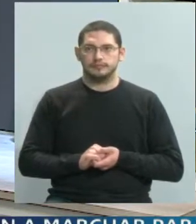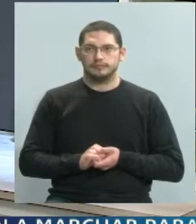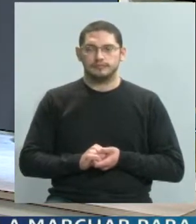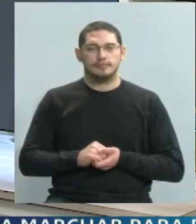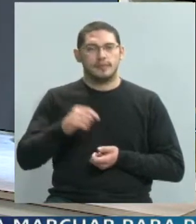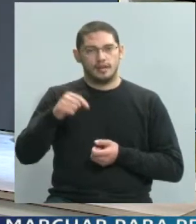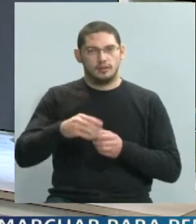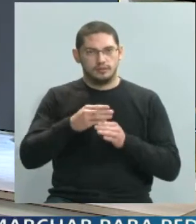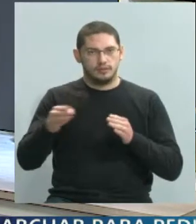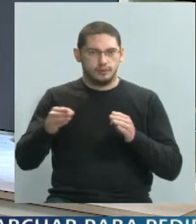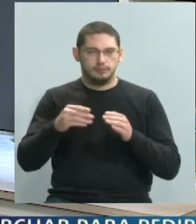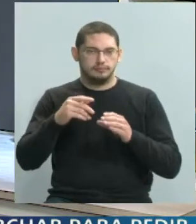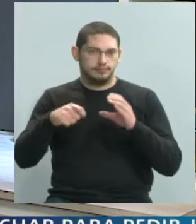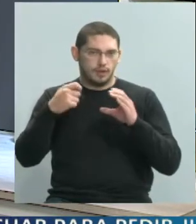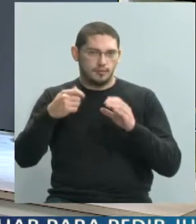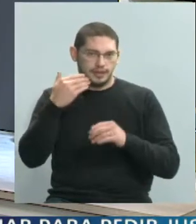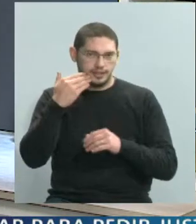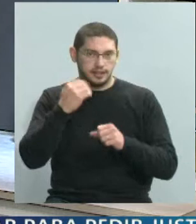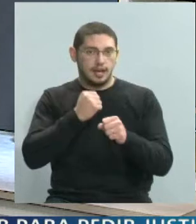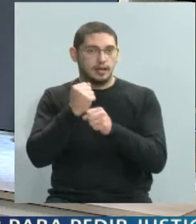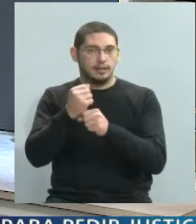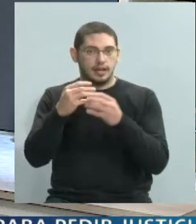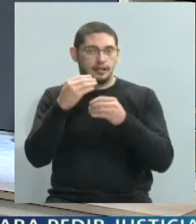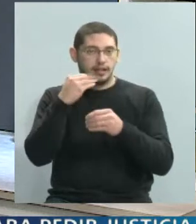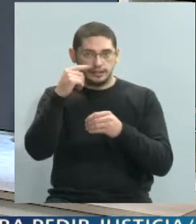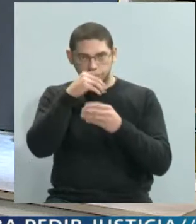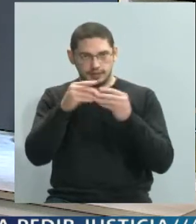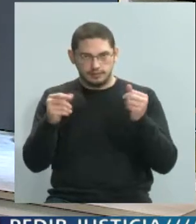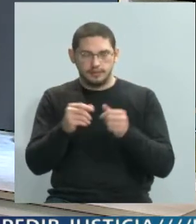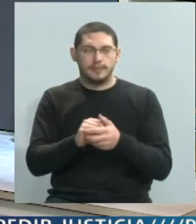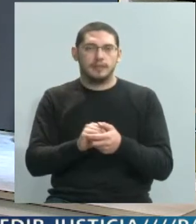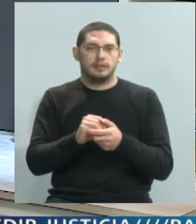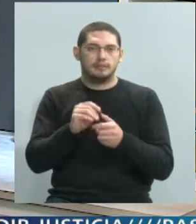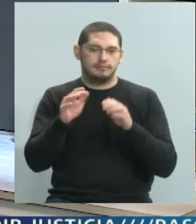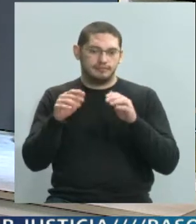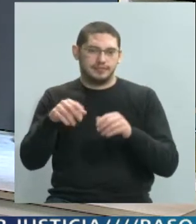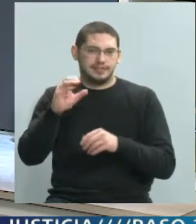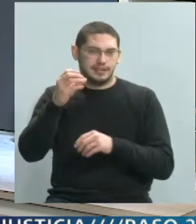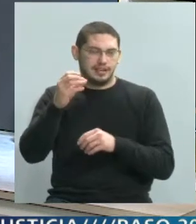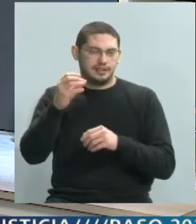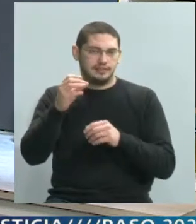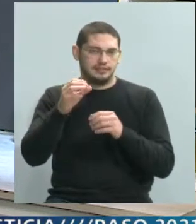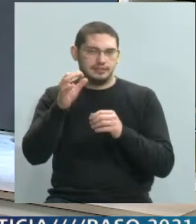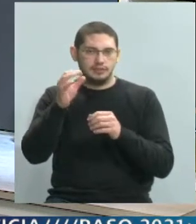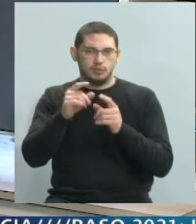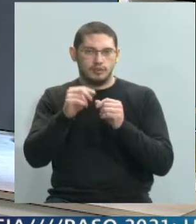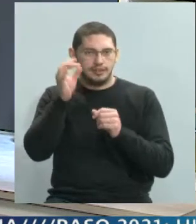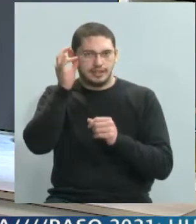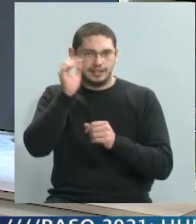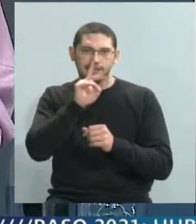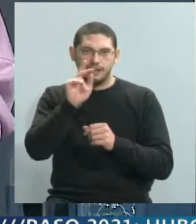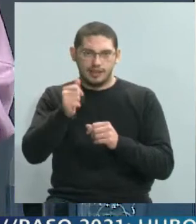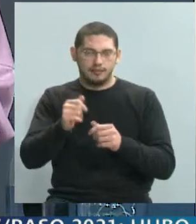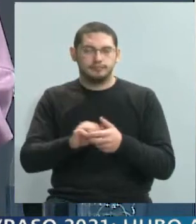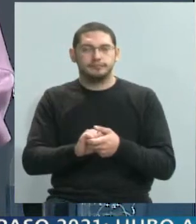Bueno, estamos de vuelta en un nuevo bloque de Atardecidos. Recuerden, hasta las 7 de la tarde le hacemos compañía a través del Canal 30 de la Televisión Digital Abierta. Dijimos que nos